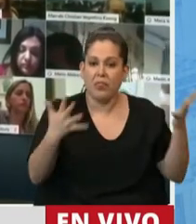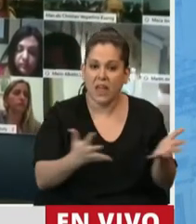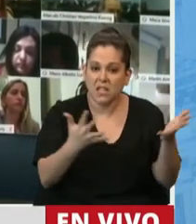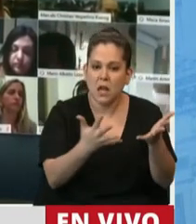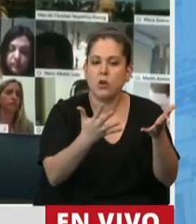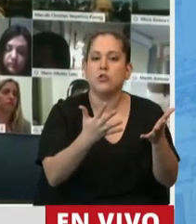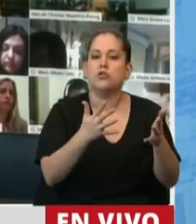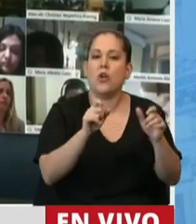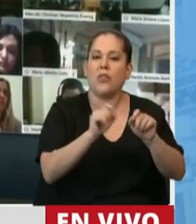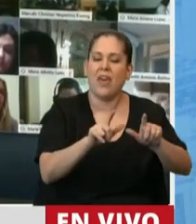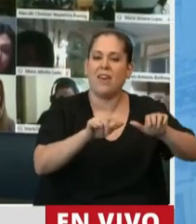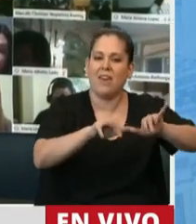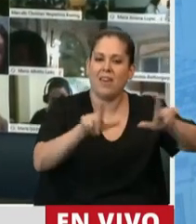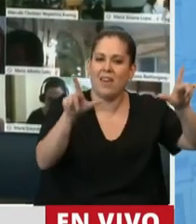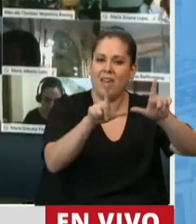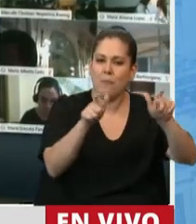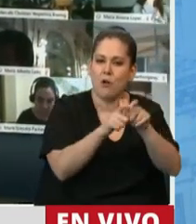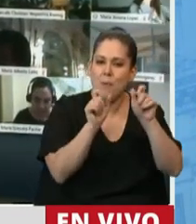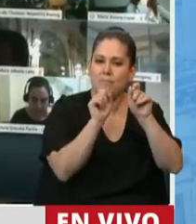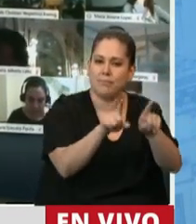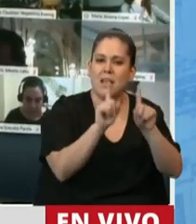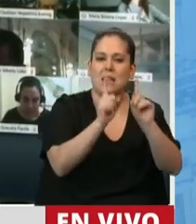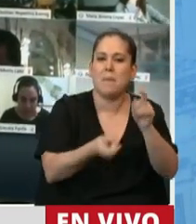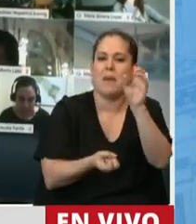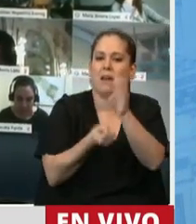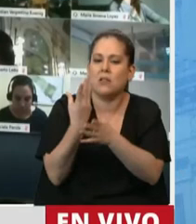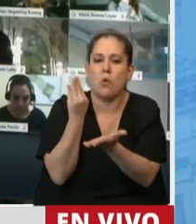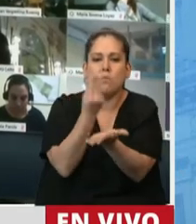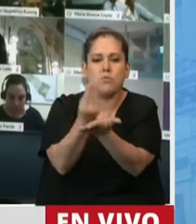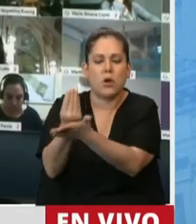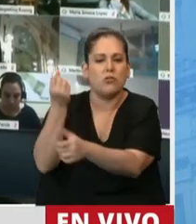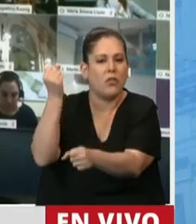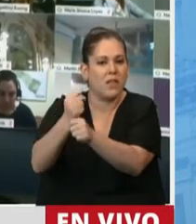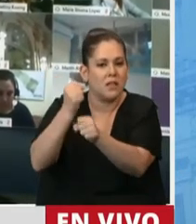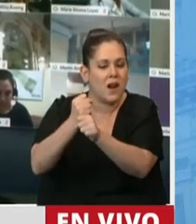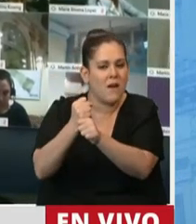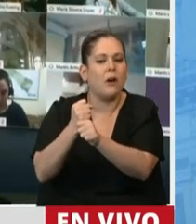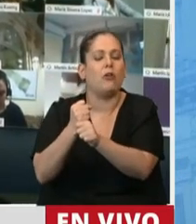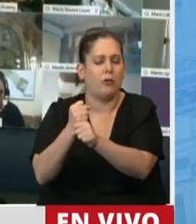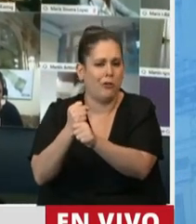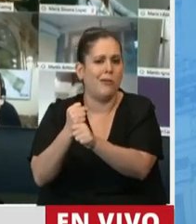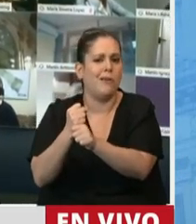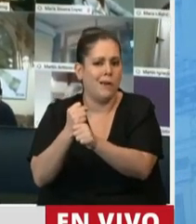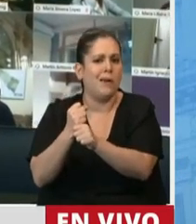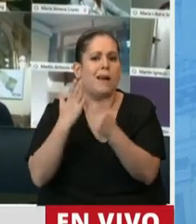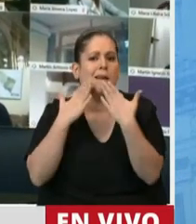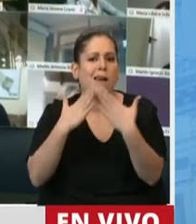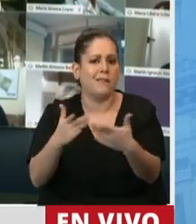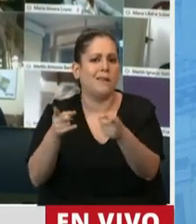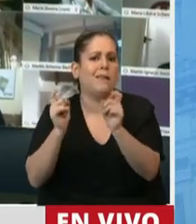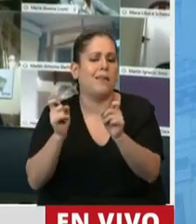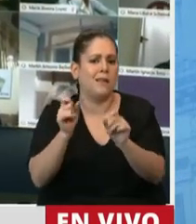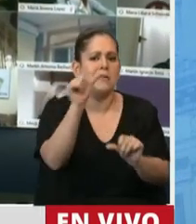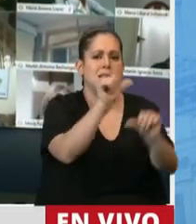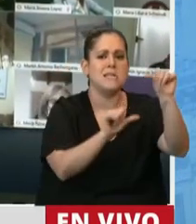del software y la creación de puestos de trabajo de la mano de los científicos